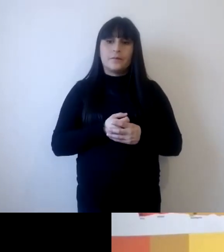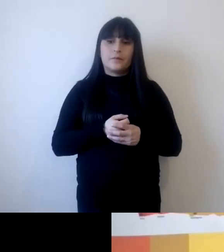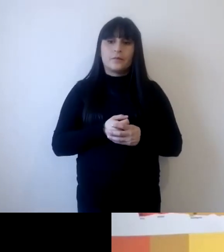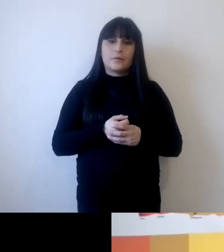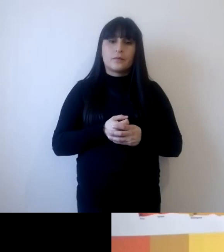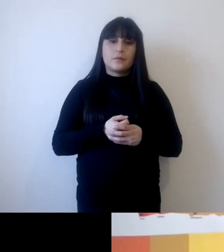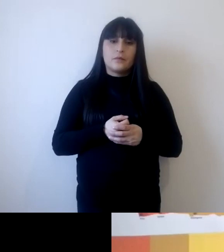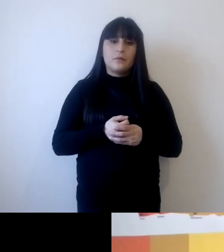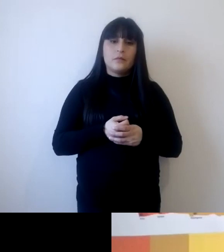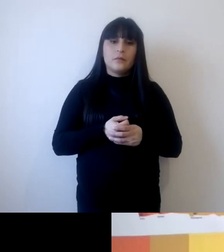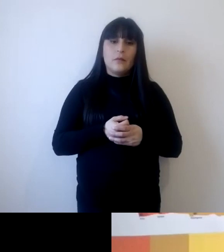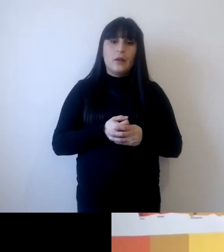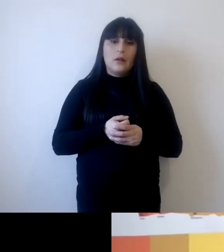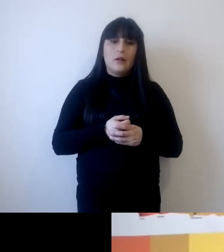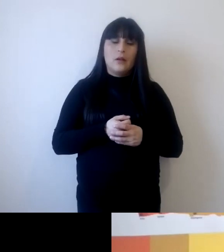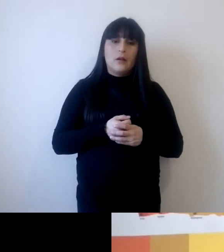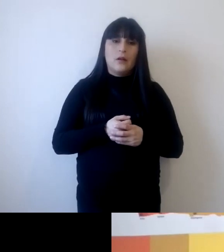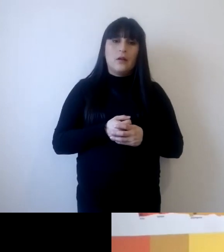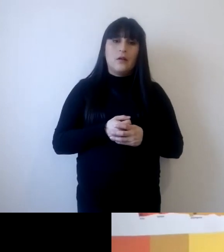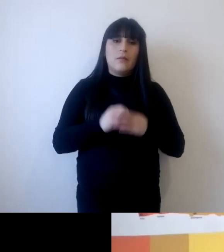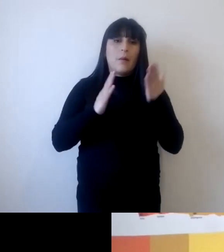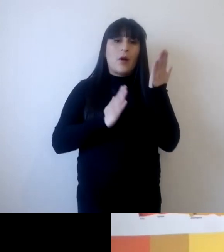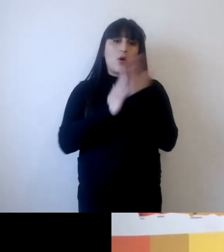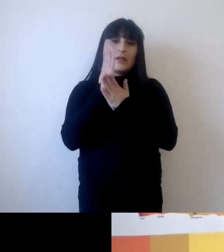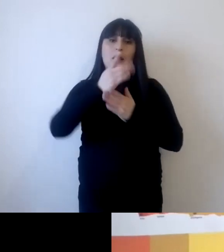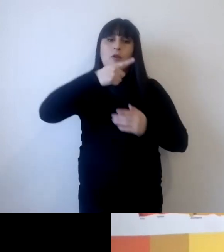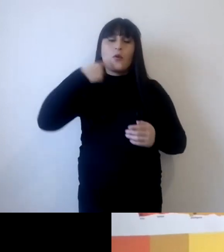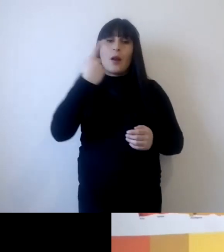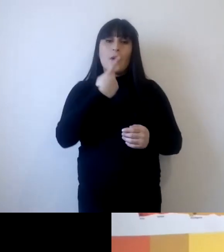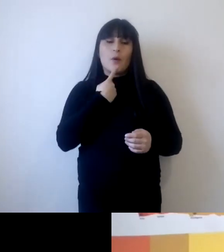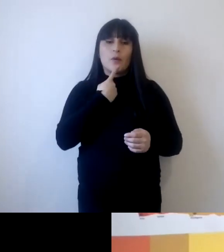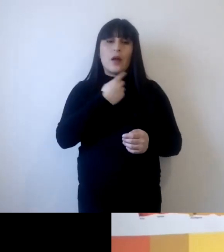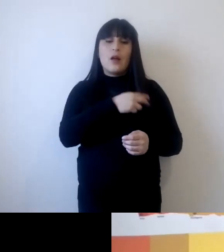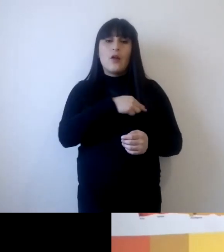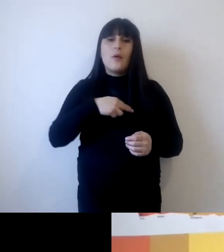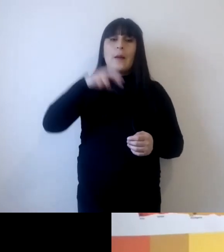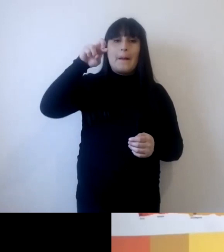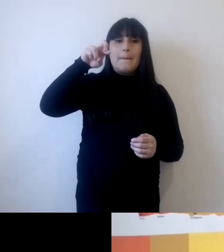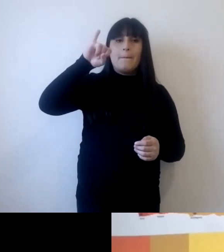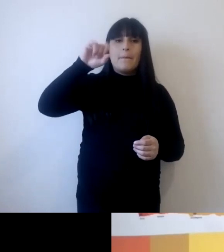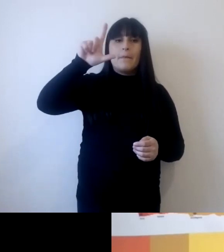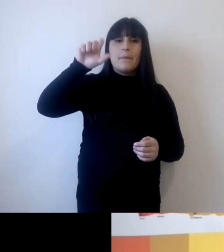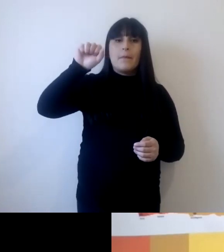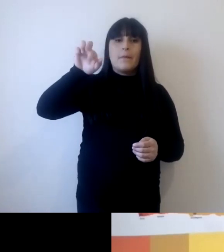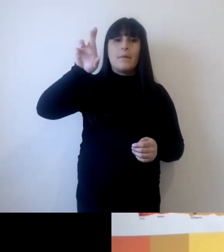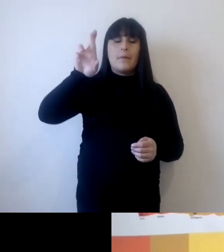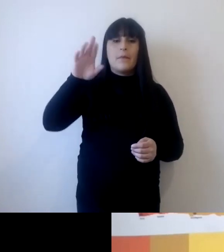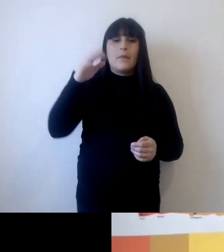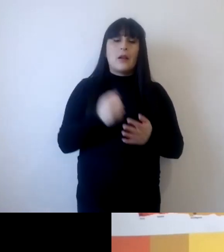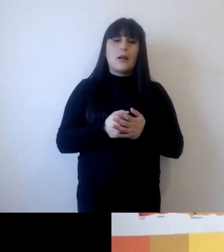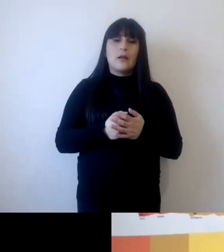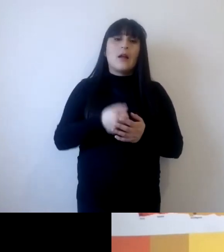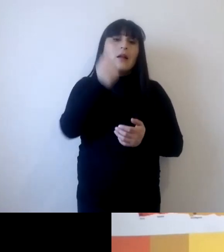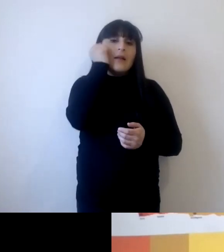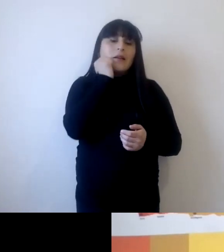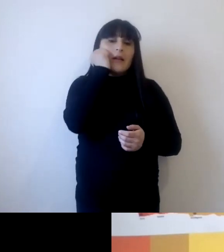profesores en el chat vamos a comenzar con una pregunta de Pilar Reyes de la Universidad de Chile dice estimado doctor Pablo y desde